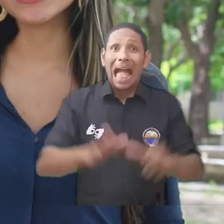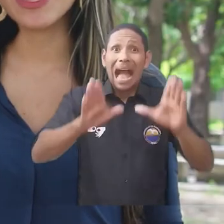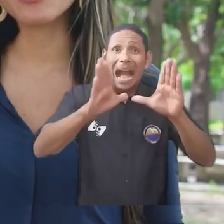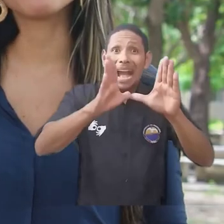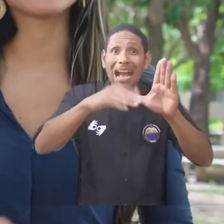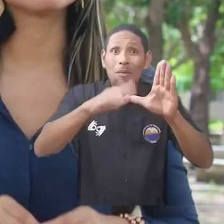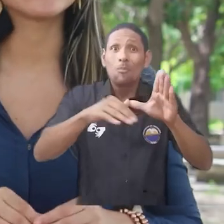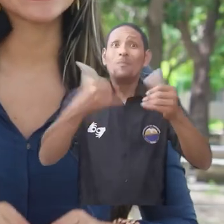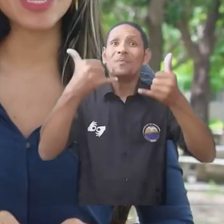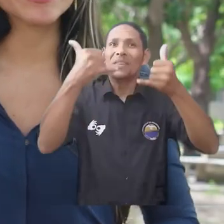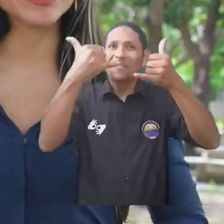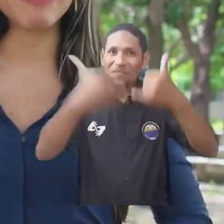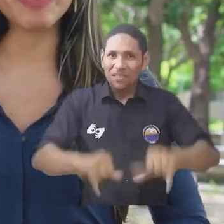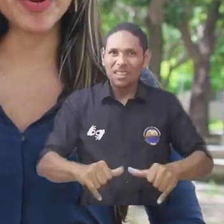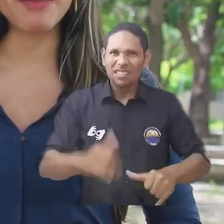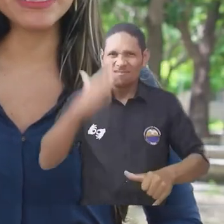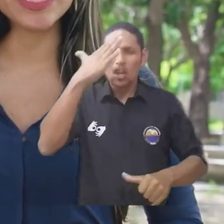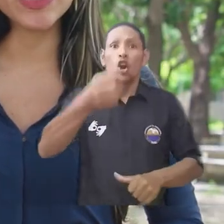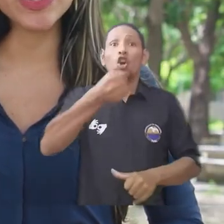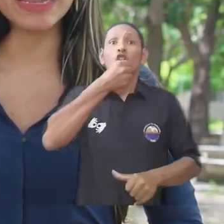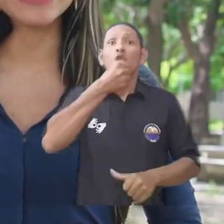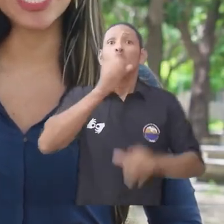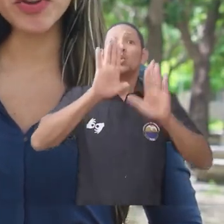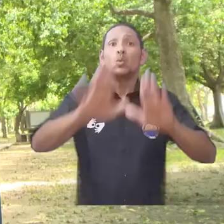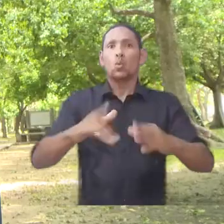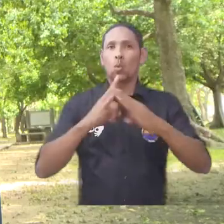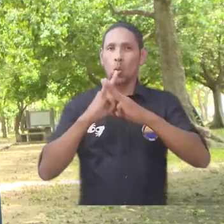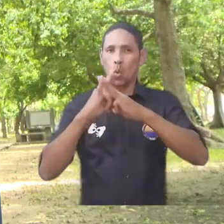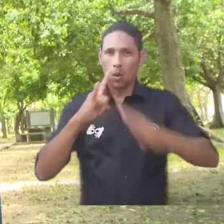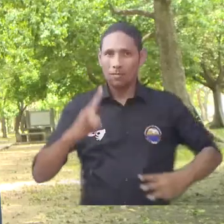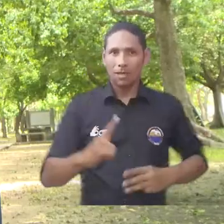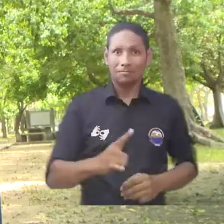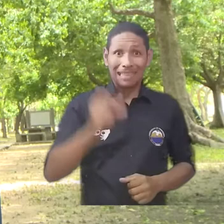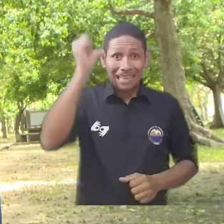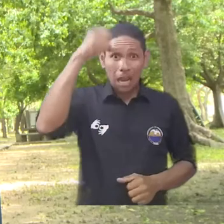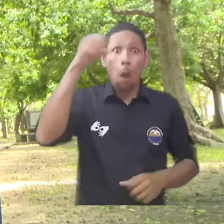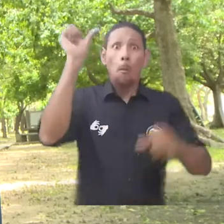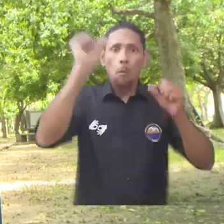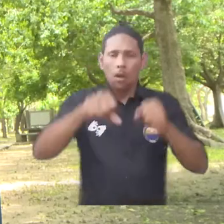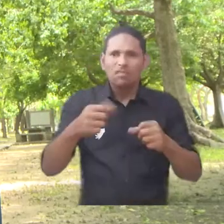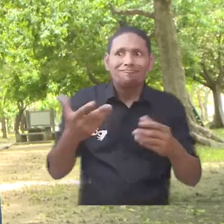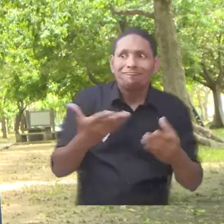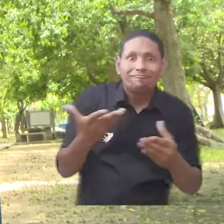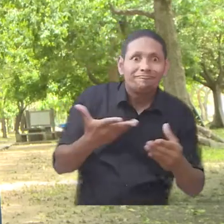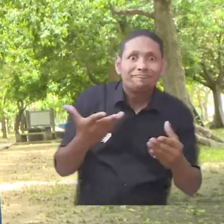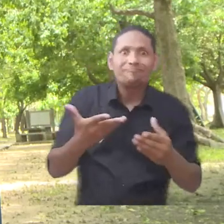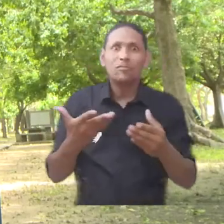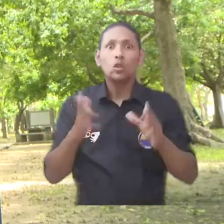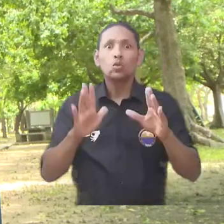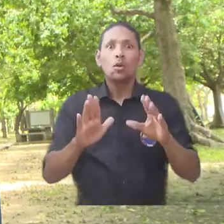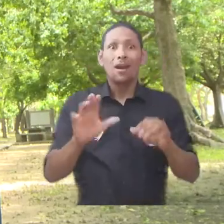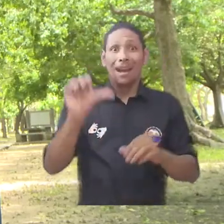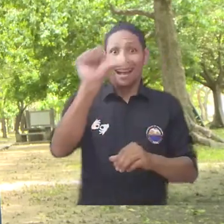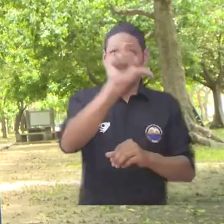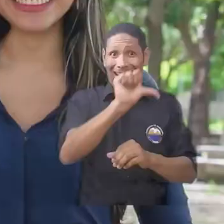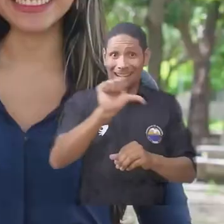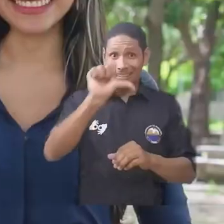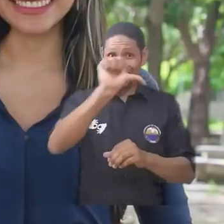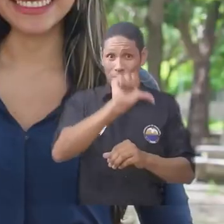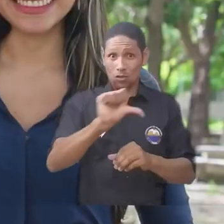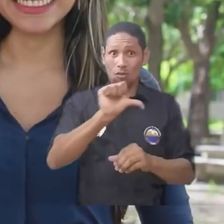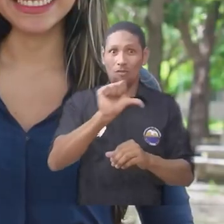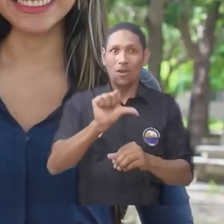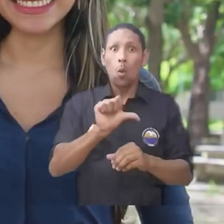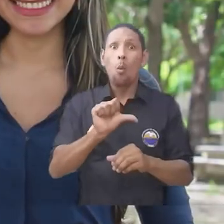Hemos llegado al final del Campus TV, programa institucional de la Universidad del Magdalena. Recuerden seguirnos en nuestras redes institucionales,